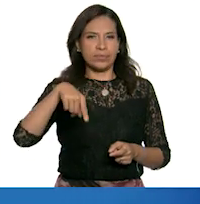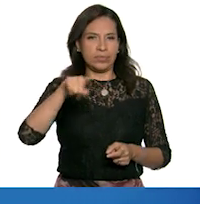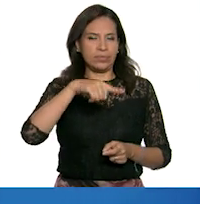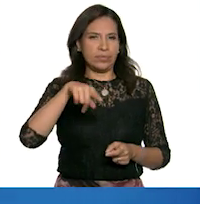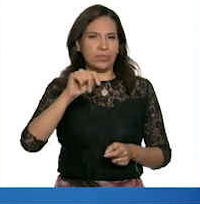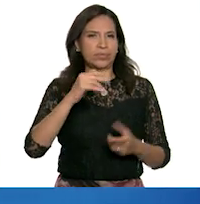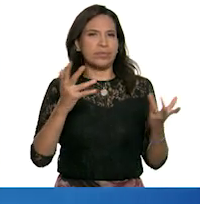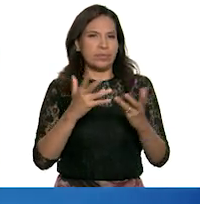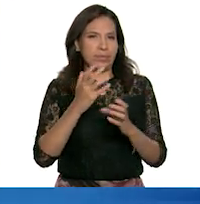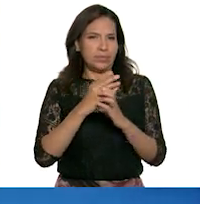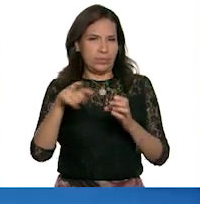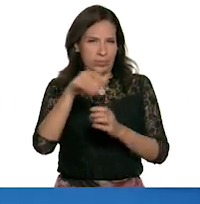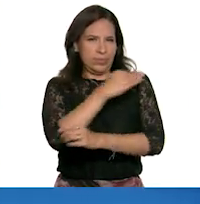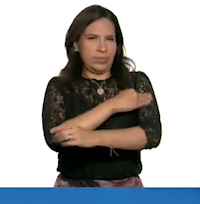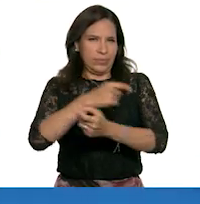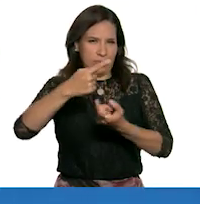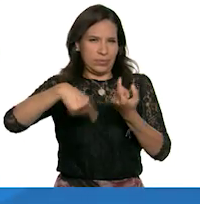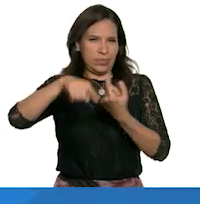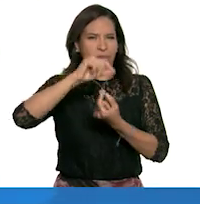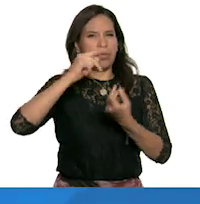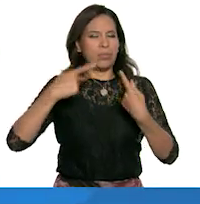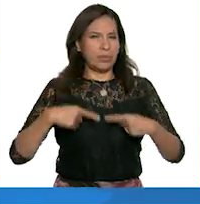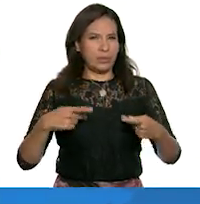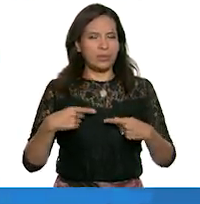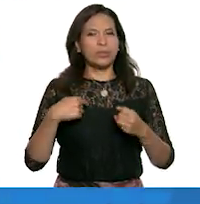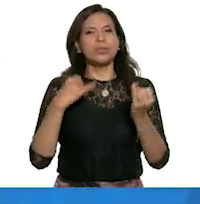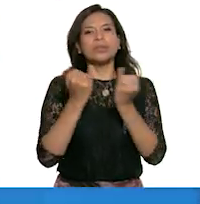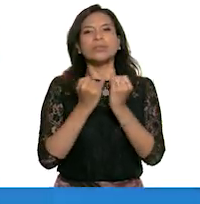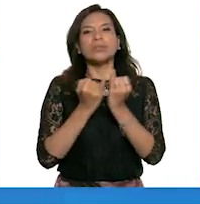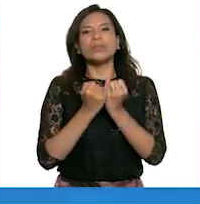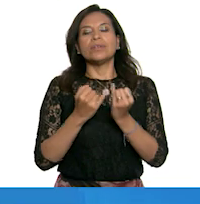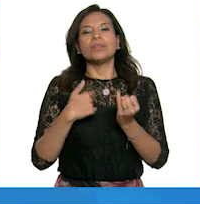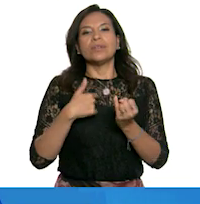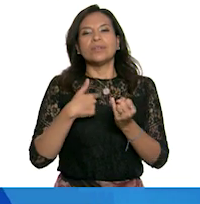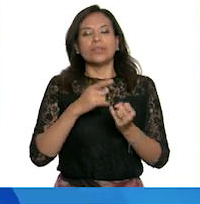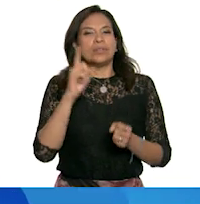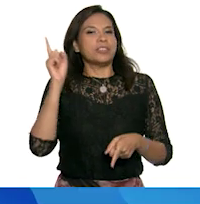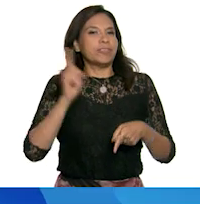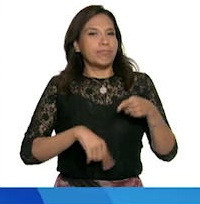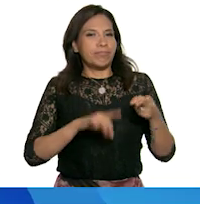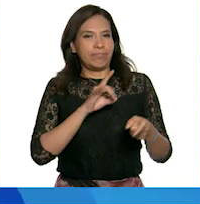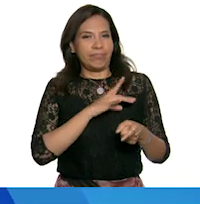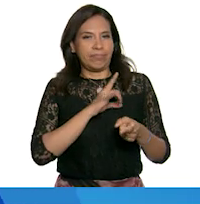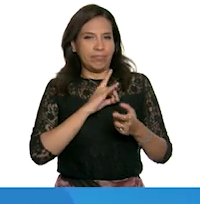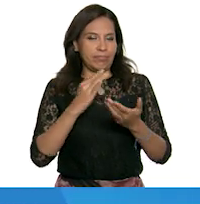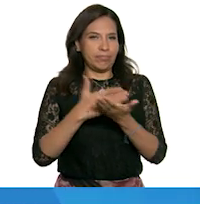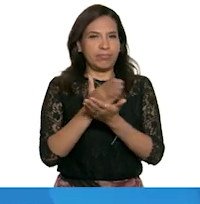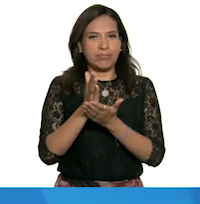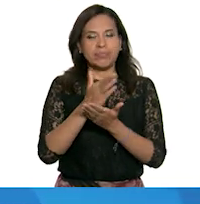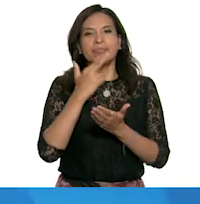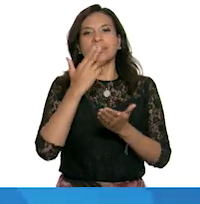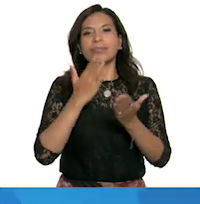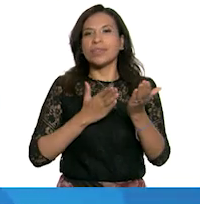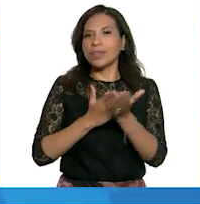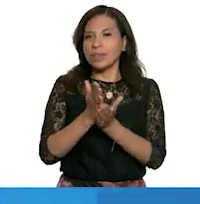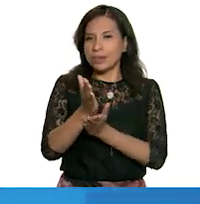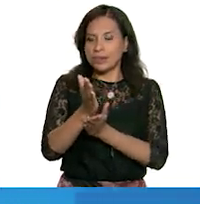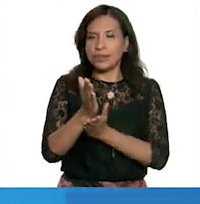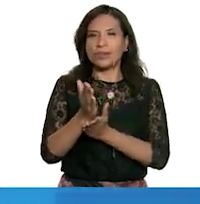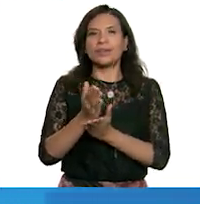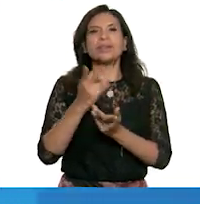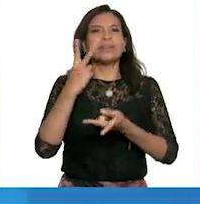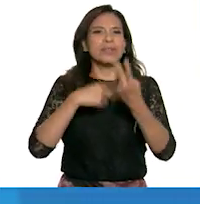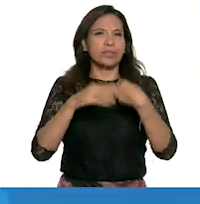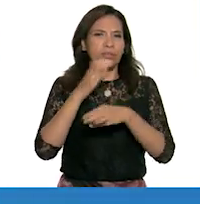gente que los rodea. Yo, tratando de esquivar esos miedos y seguir adelante y le verán